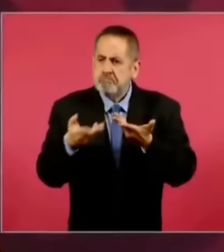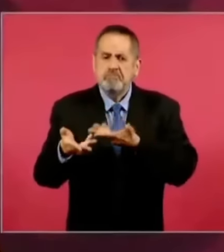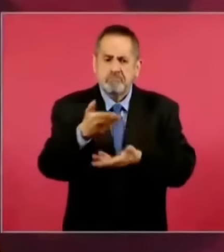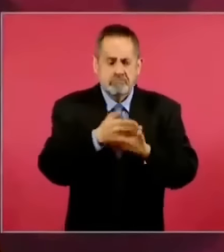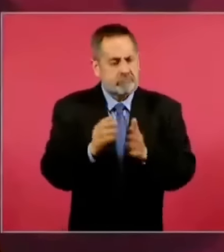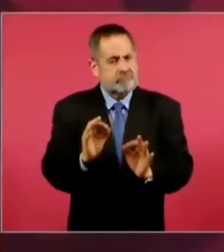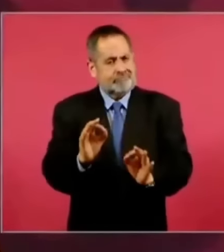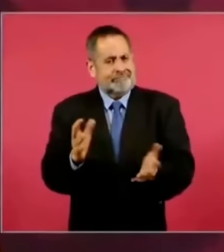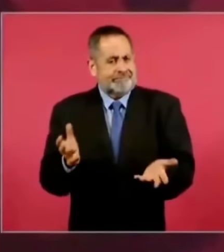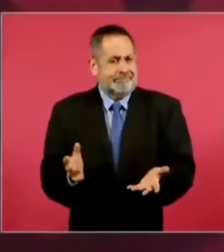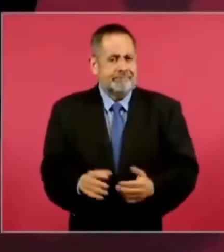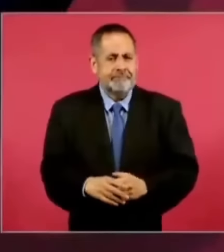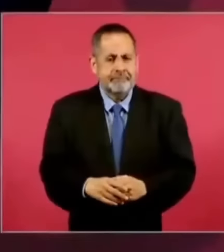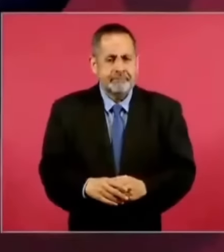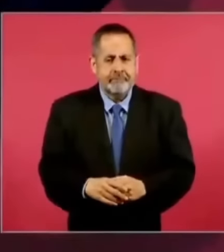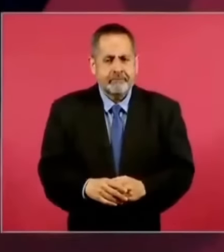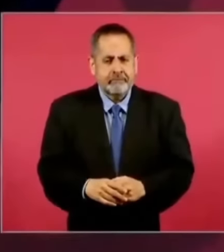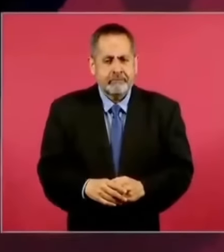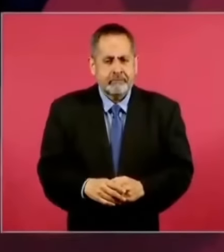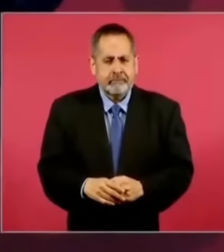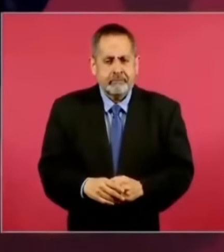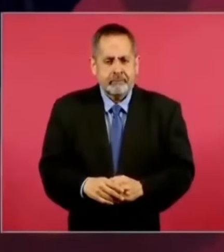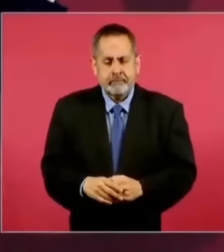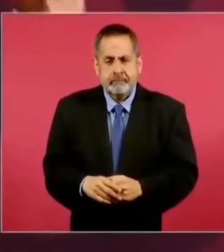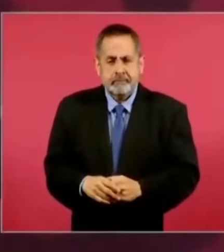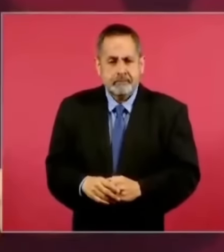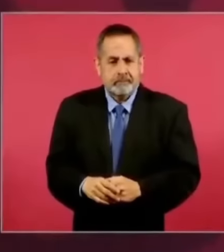Vamos a seguir